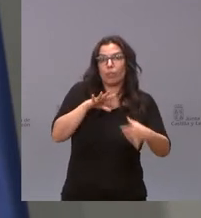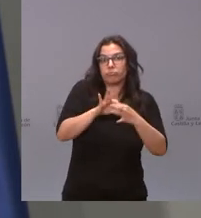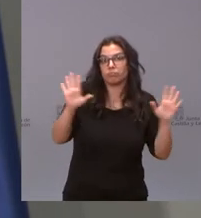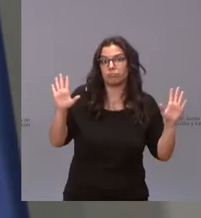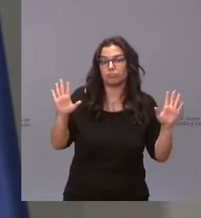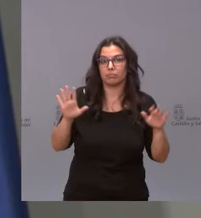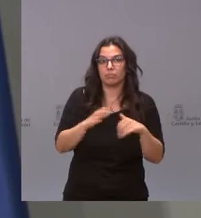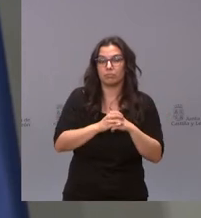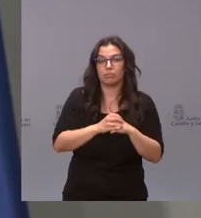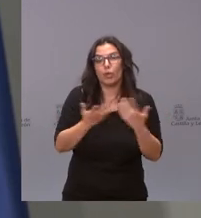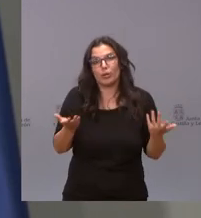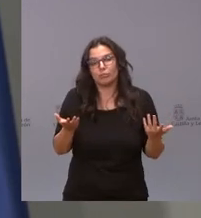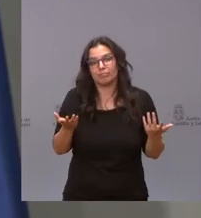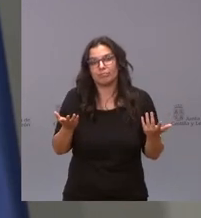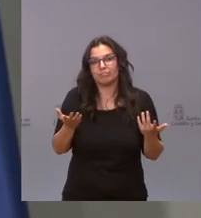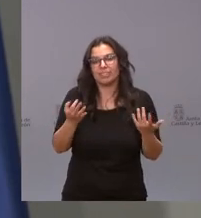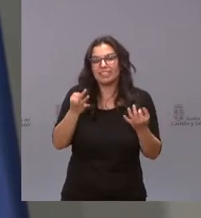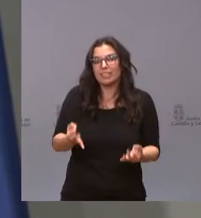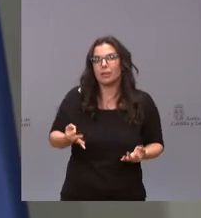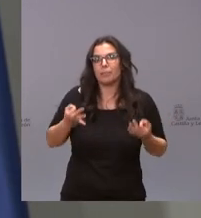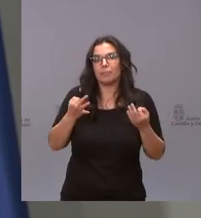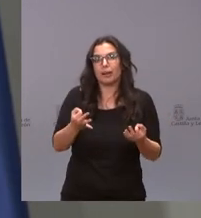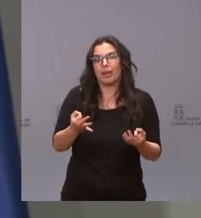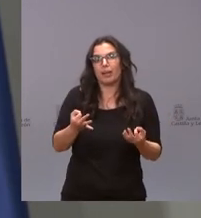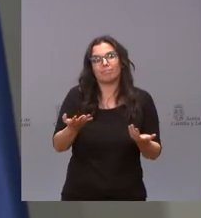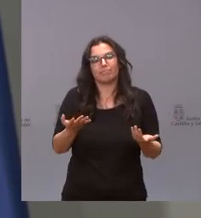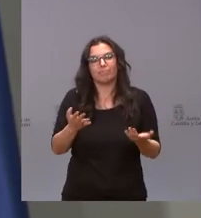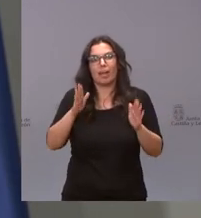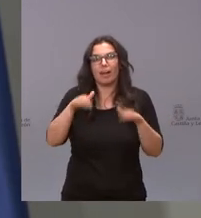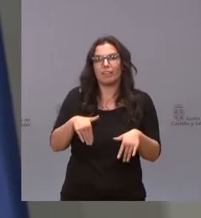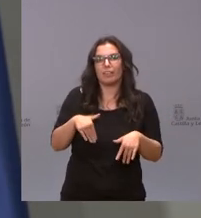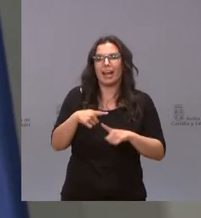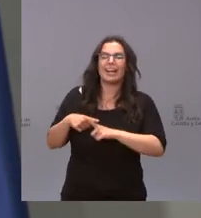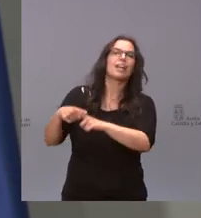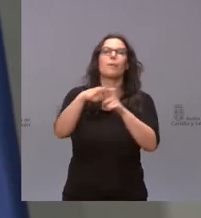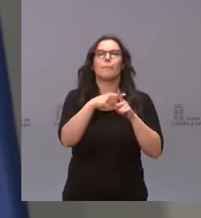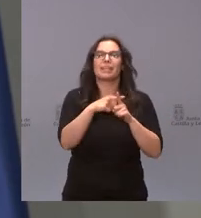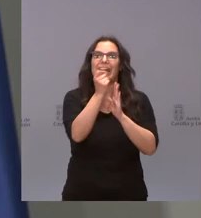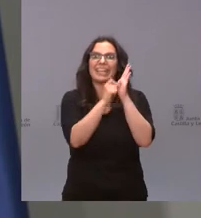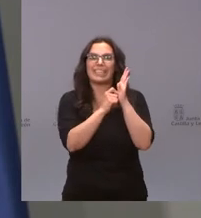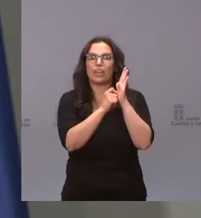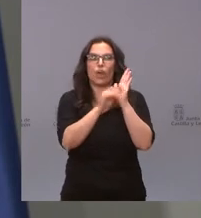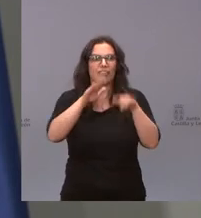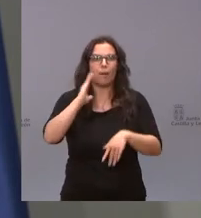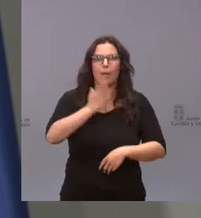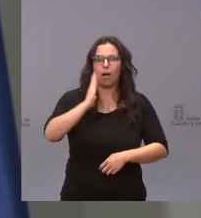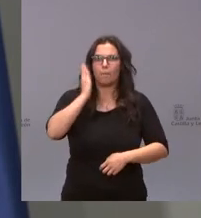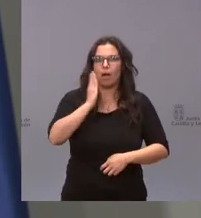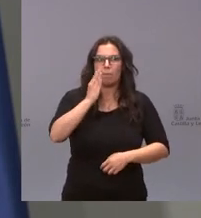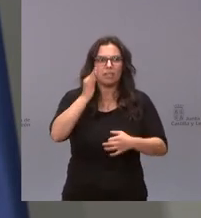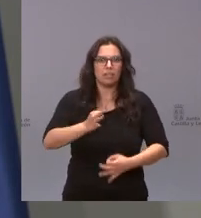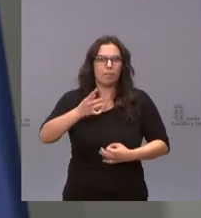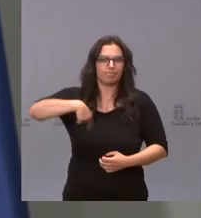pero lo que no puede ser es que siempre siempre se coja un sistema de reparto que acabe perjudicando a la comunidad por tanto